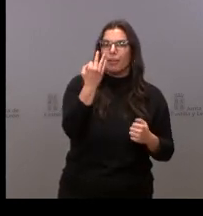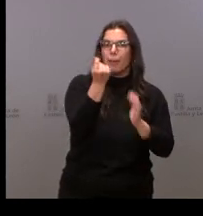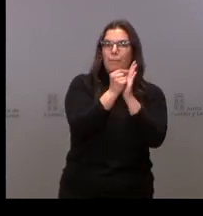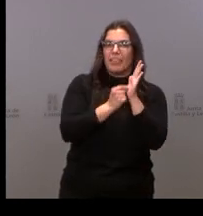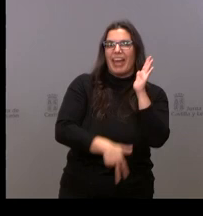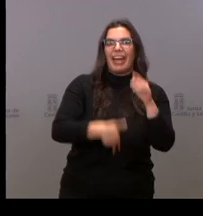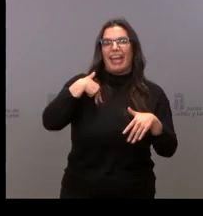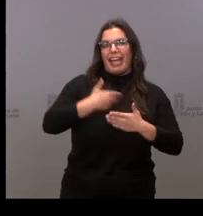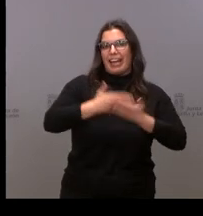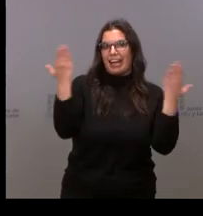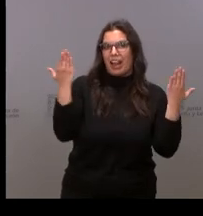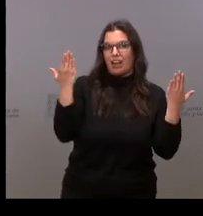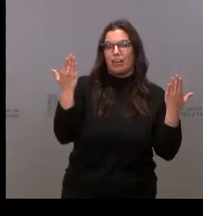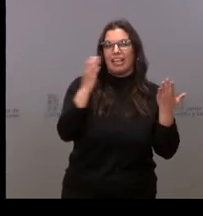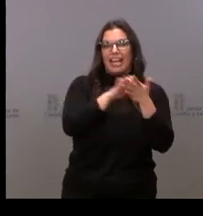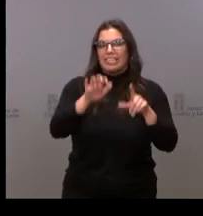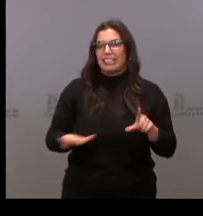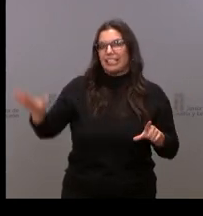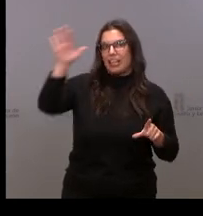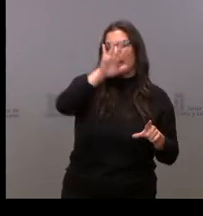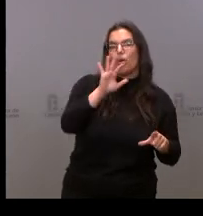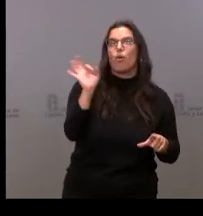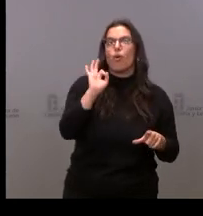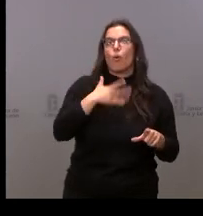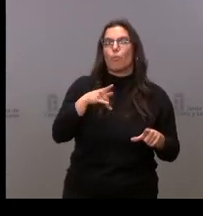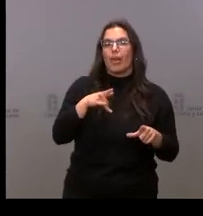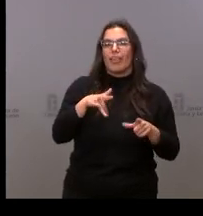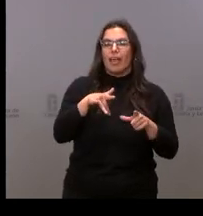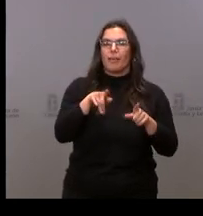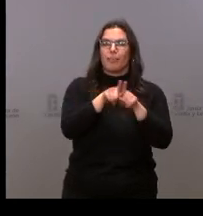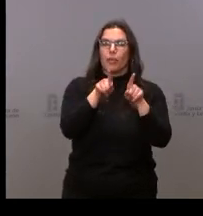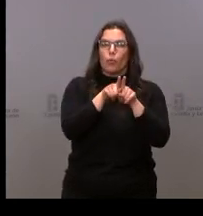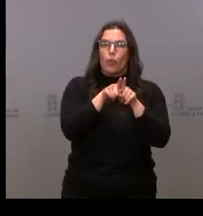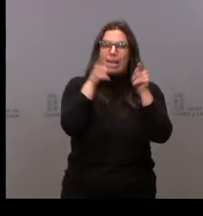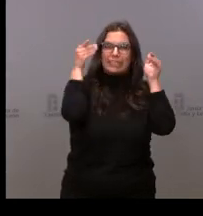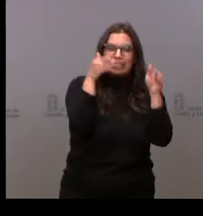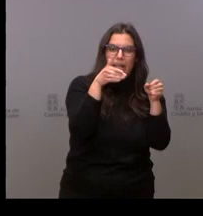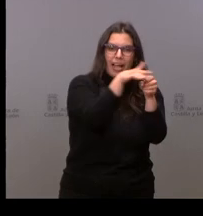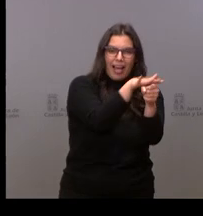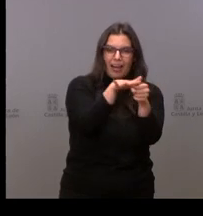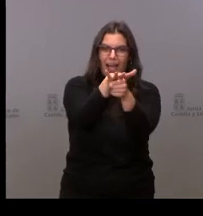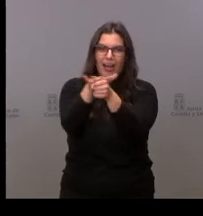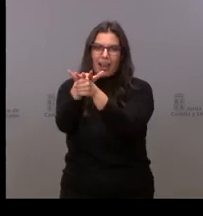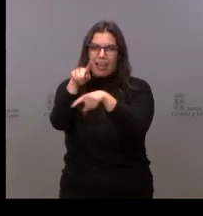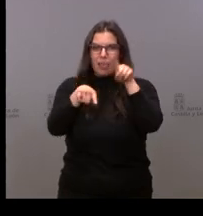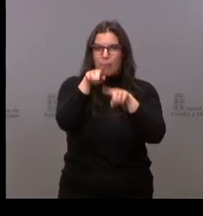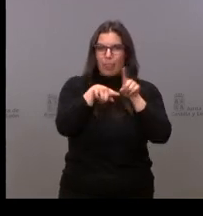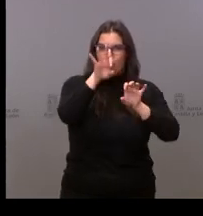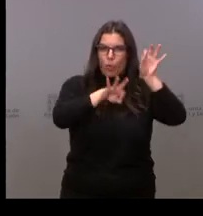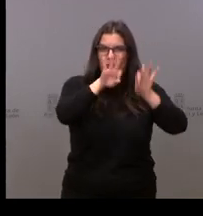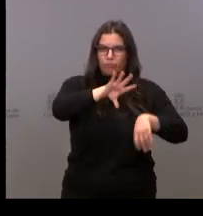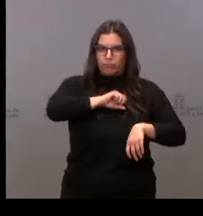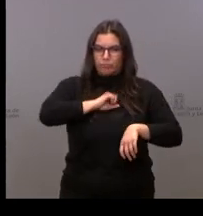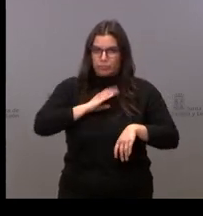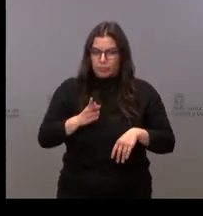generales para toda Castilla y León en este caso o que puede haber medidas quirúrgicas que se apliquen en los territorios que tenga más incidencia. Y